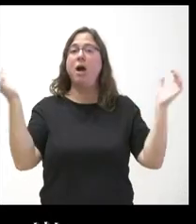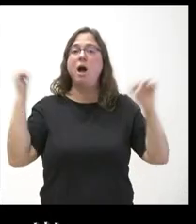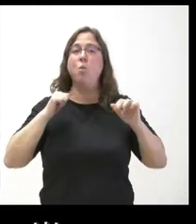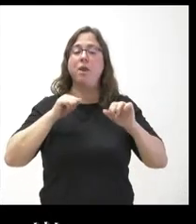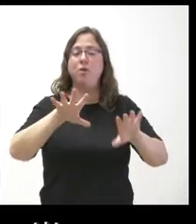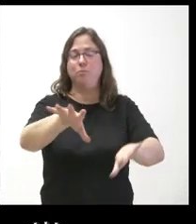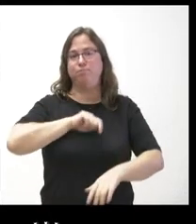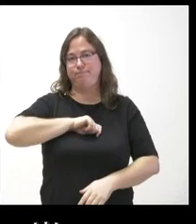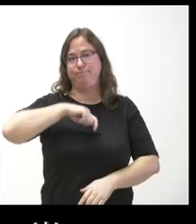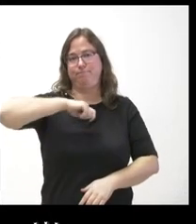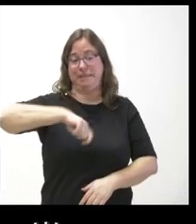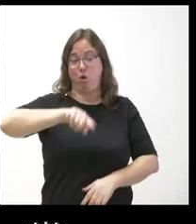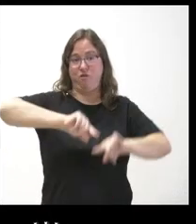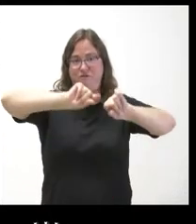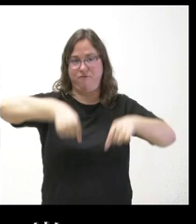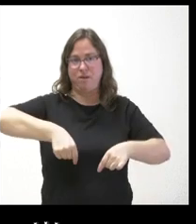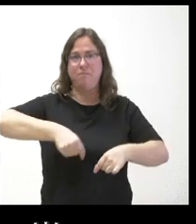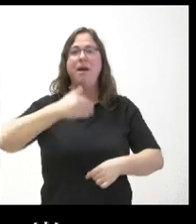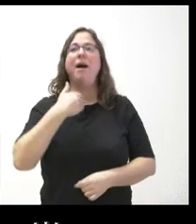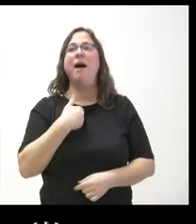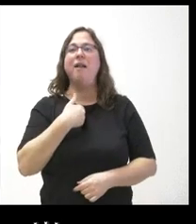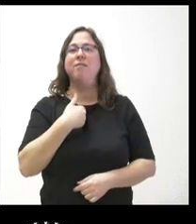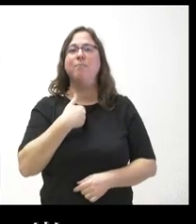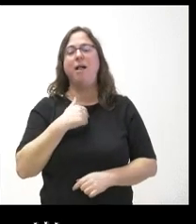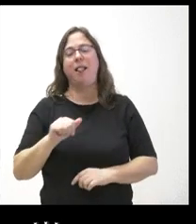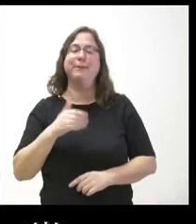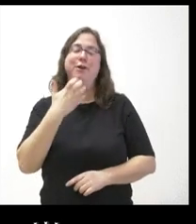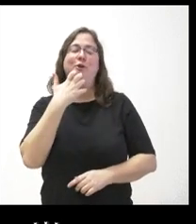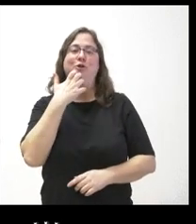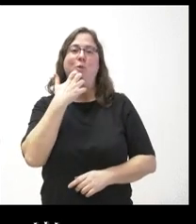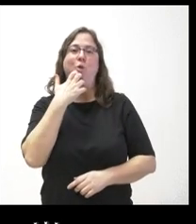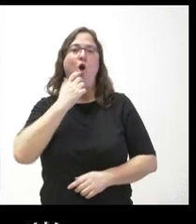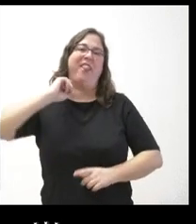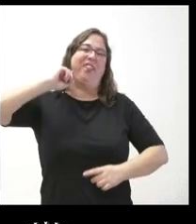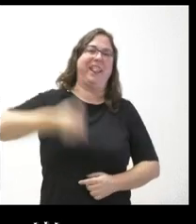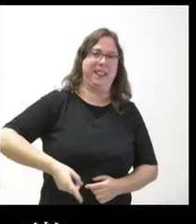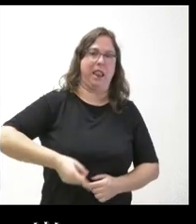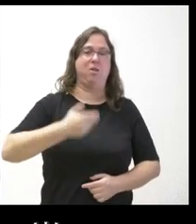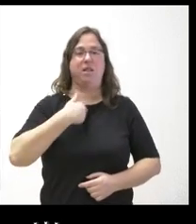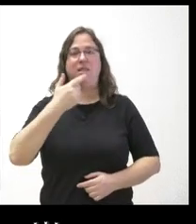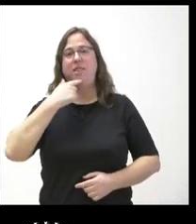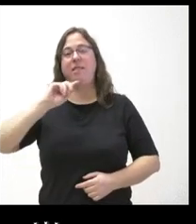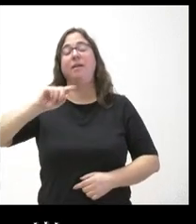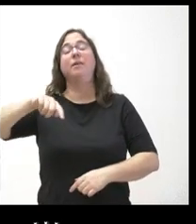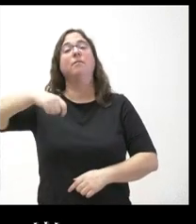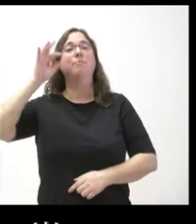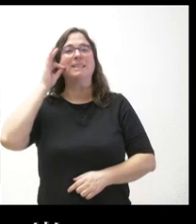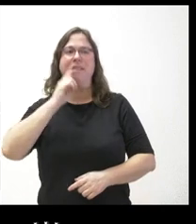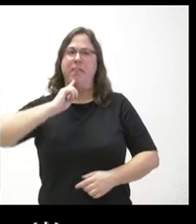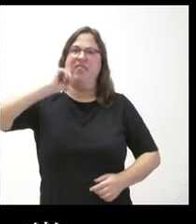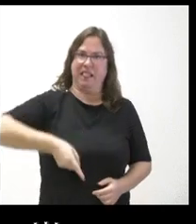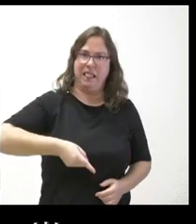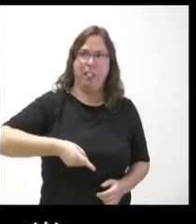que han firmado hoy nos han colado una dictadura por la puerta de atrás, como ha manifestado la presidenta de la Comunidad de Madrid, e incido en esta palabra, dictadura.